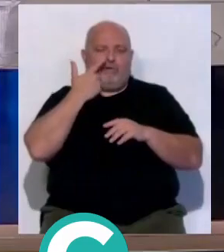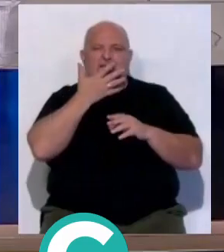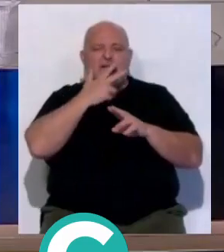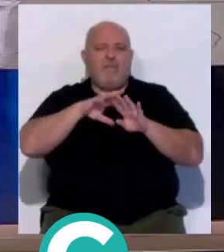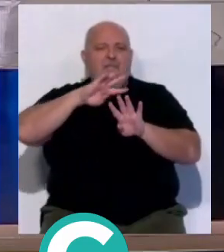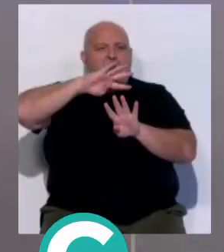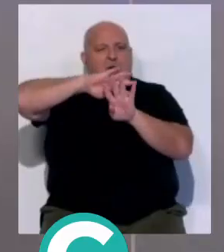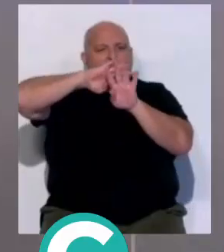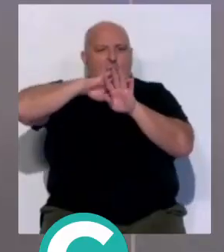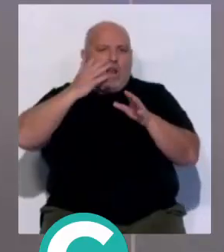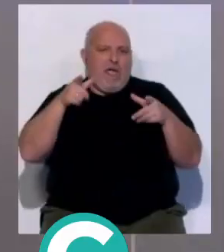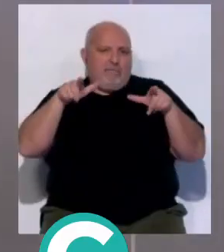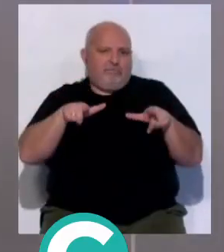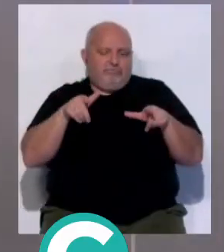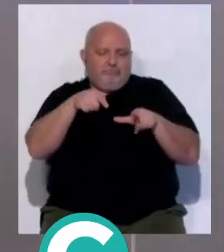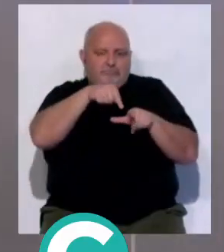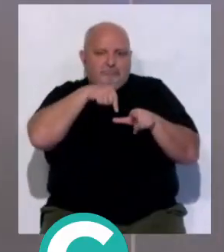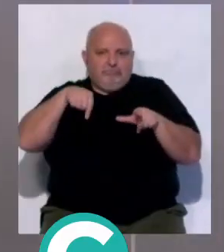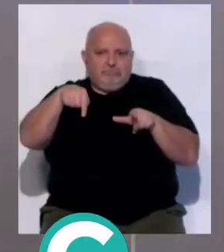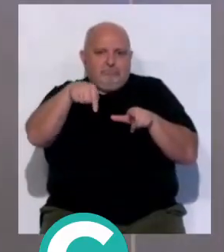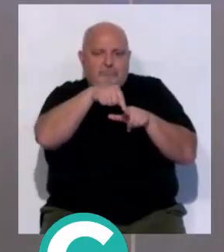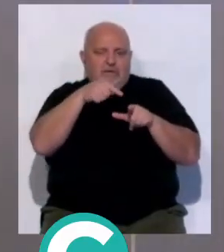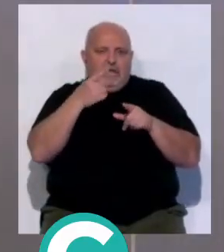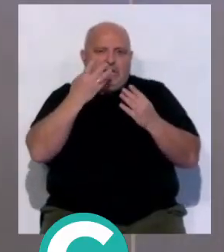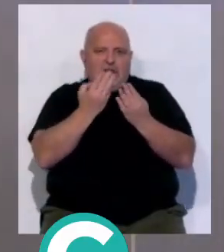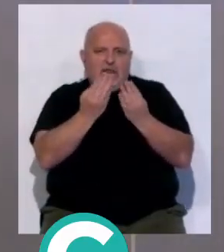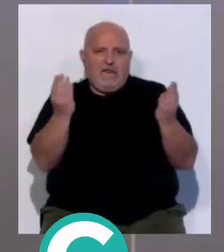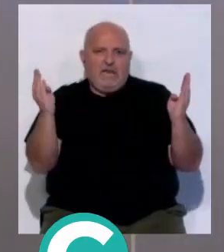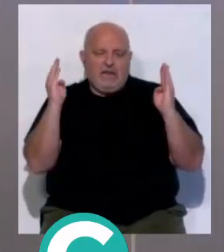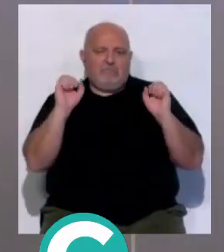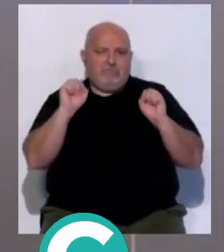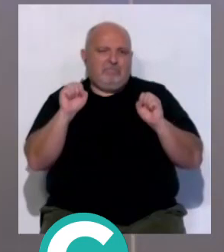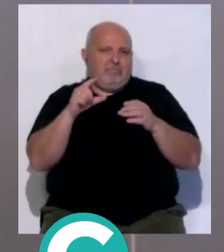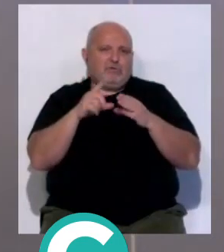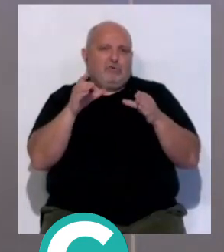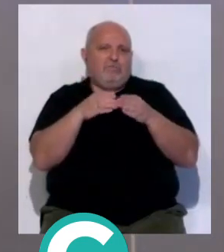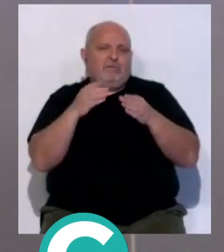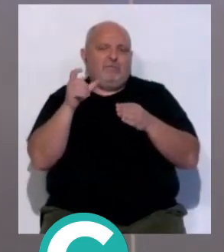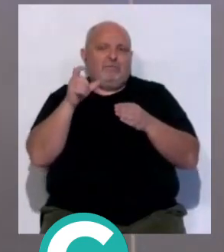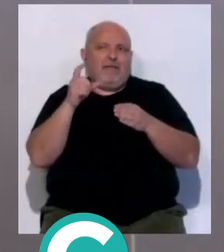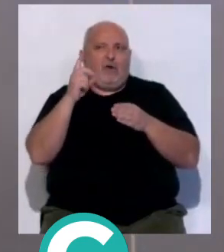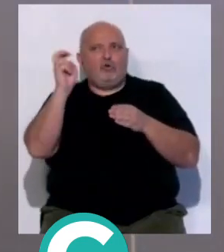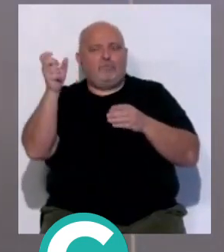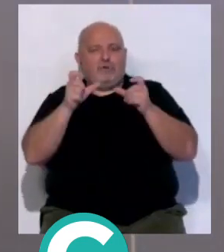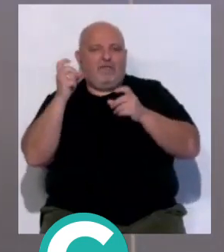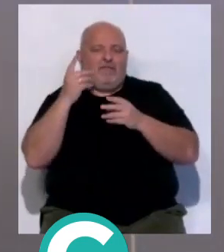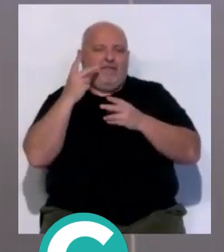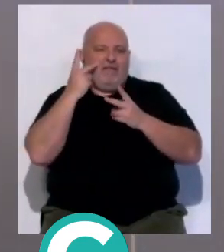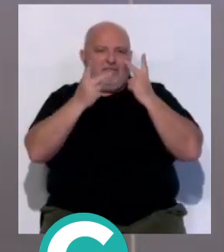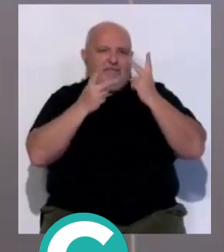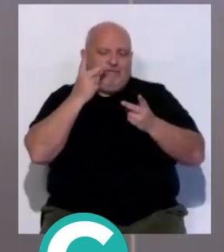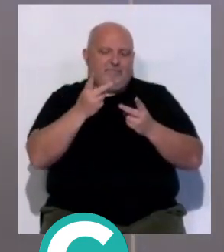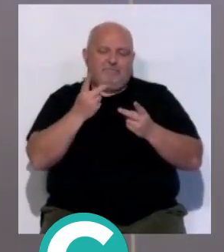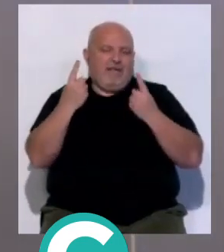llaman a ese recinto acotado, que puede tener una cristalera o puede tener una red, y entonces, bueno, pero